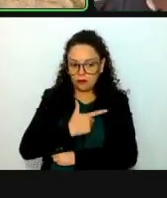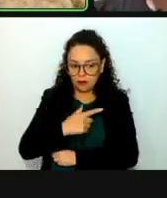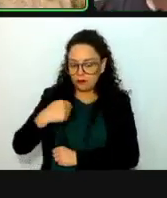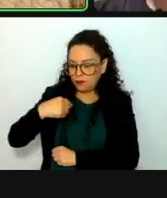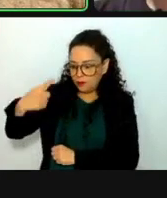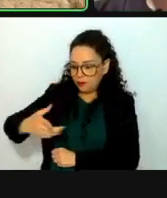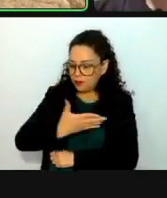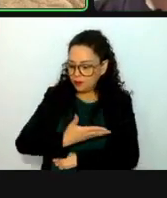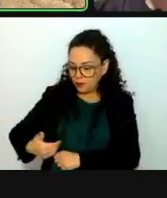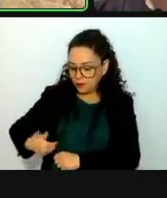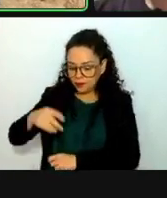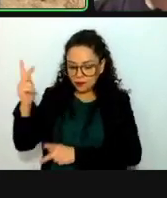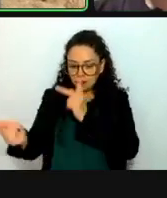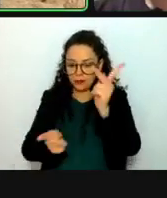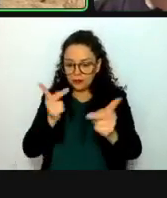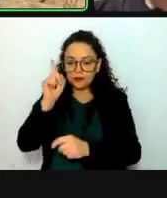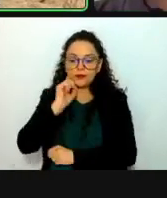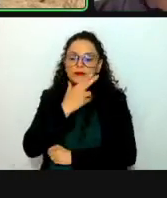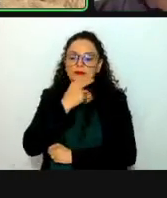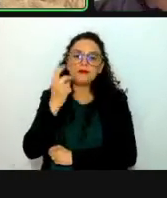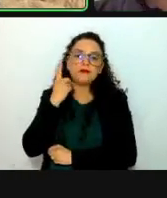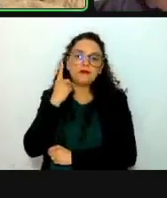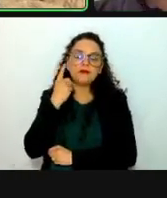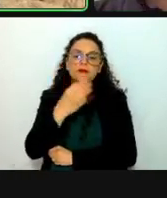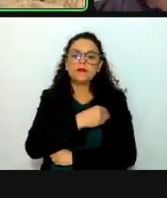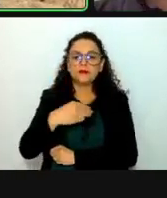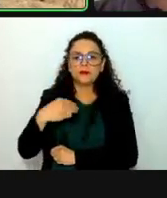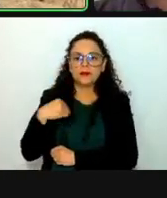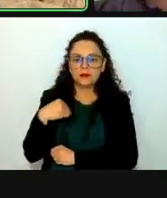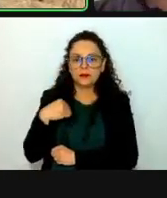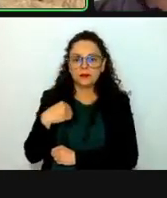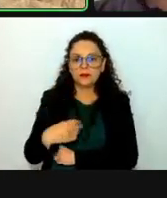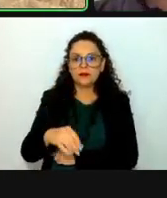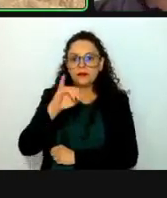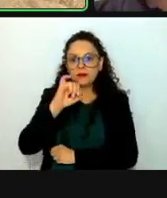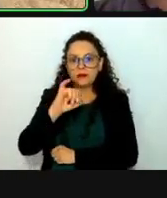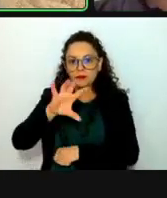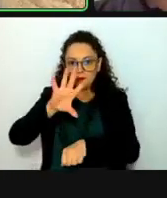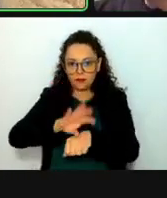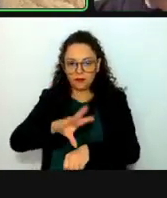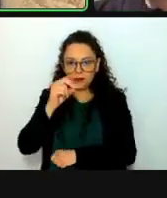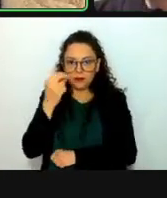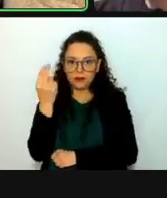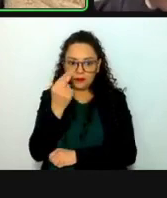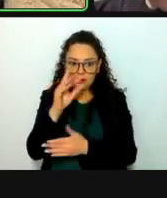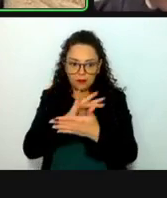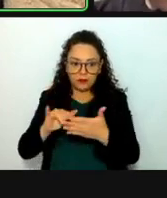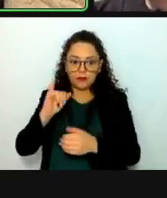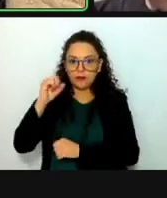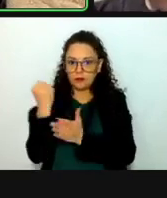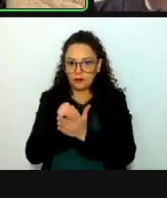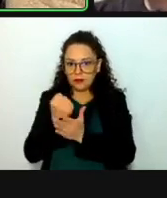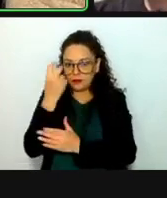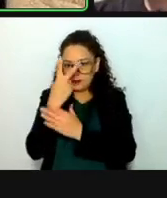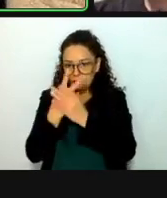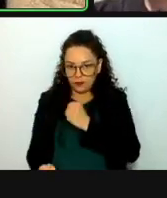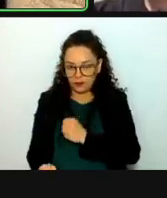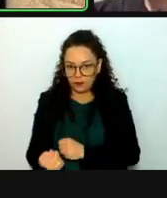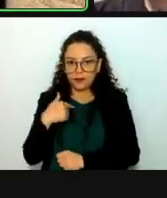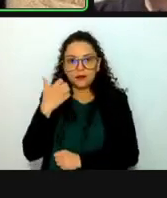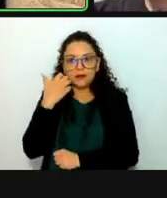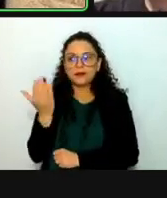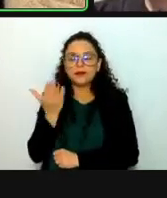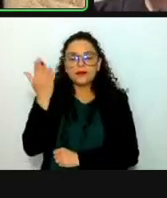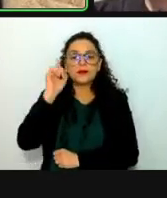consulta a las y los diputados integrantes si se dispensa la lectura del orden del día y si es de aprobarse. Por lo tanto, le pido a las y los